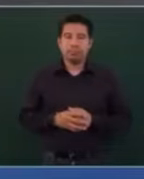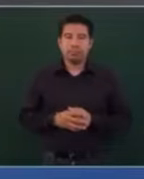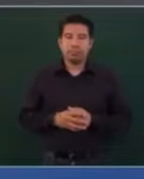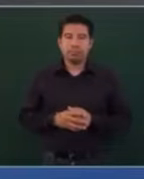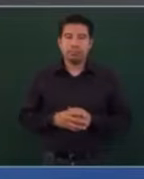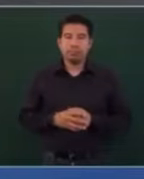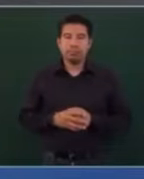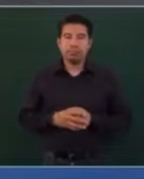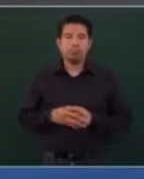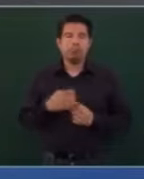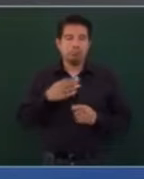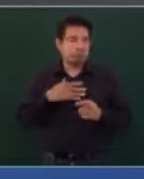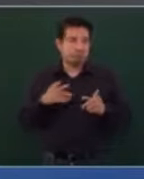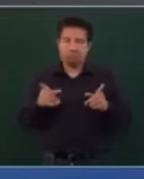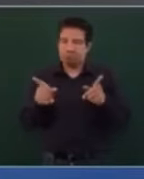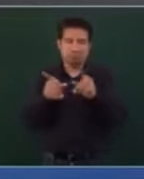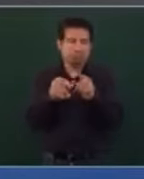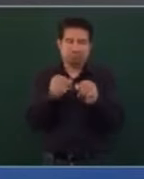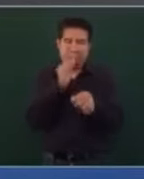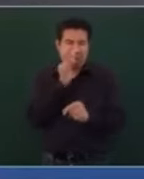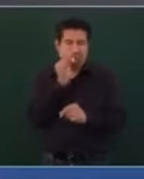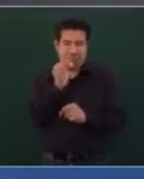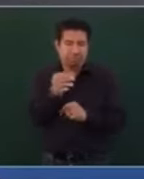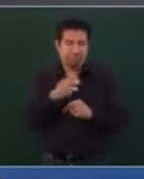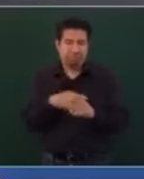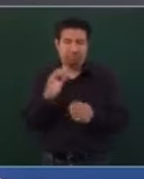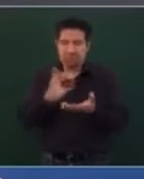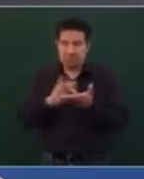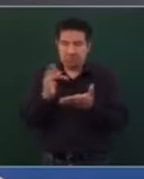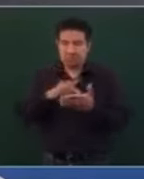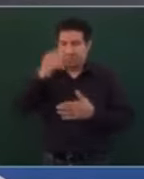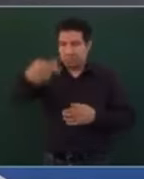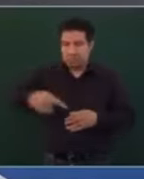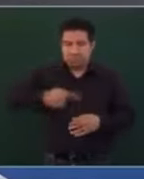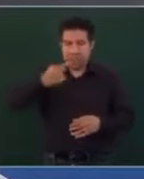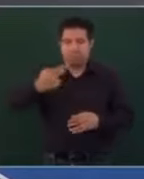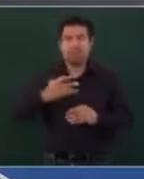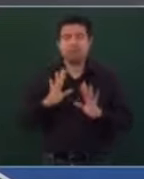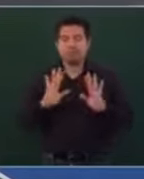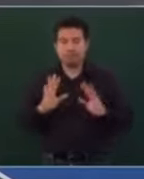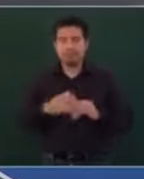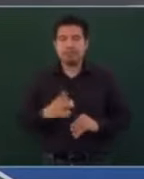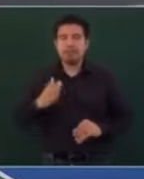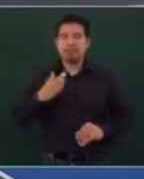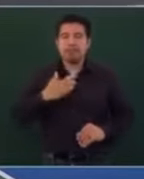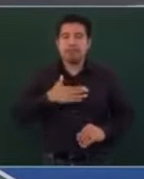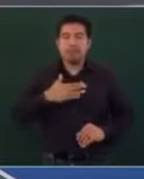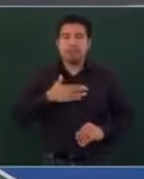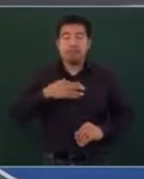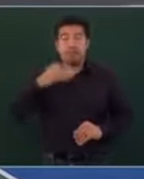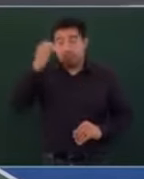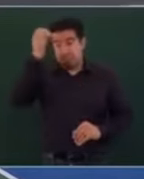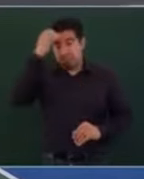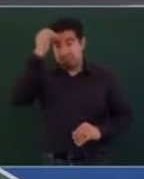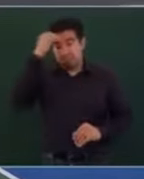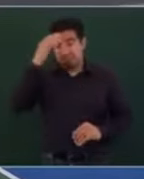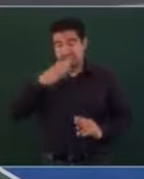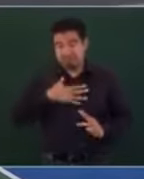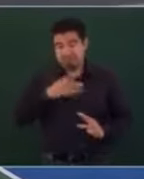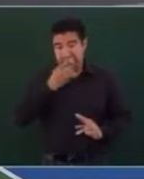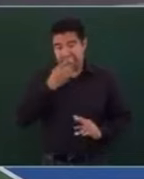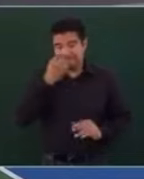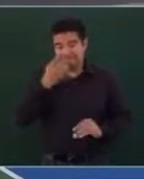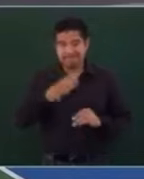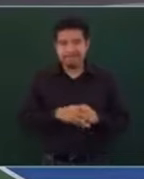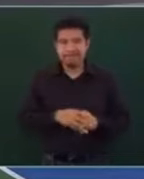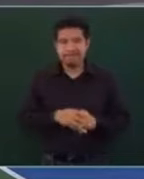Muy breve, presidente. Muchas gracias por la pregunta. Mira, lo que considero, lo que opino es que, aunque